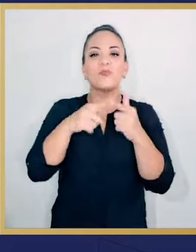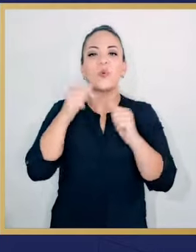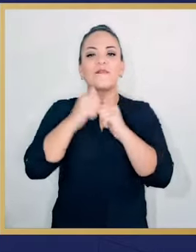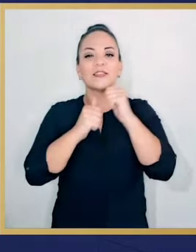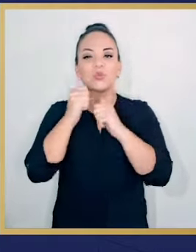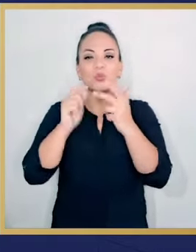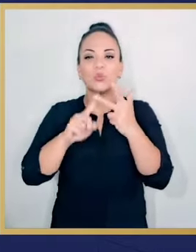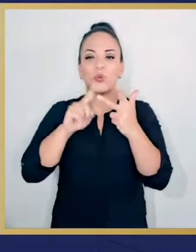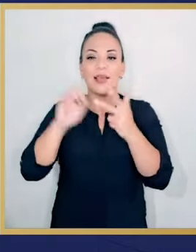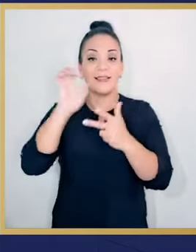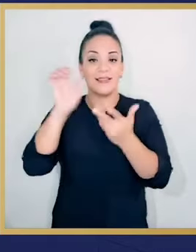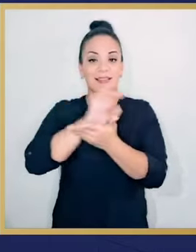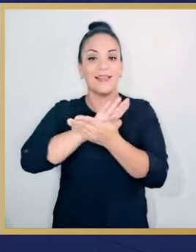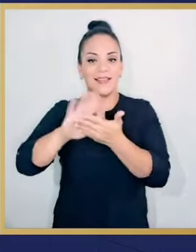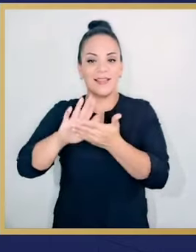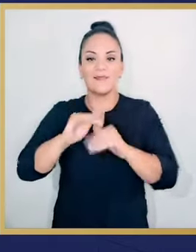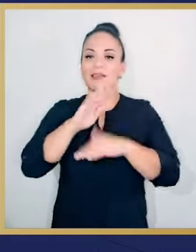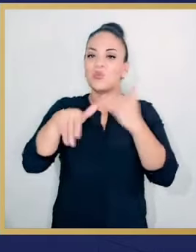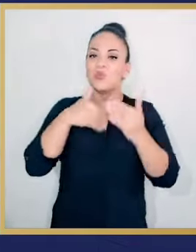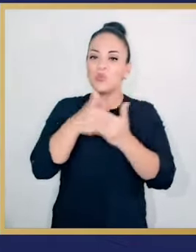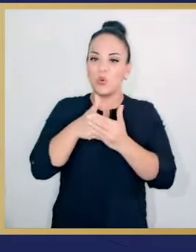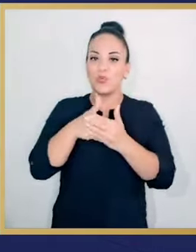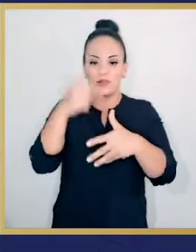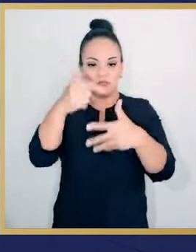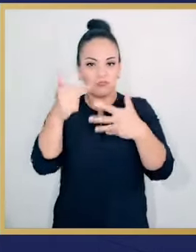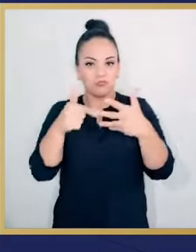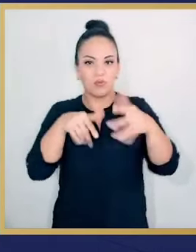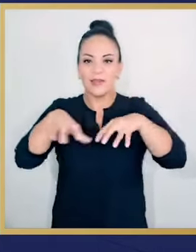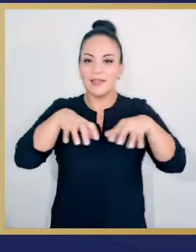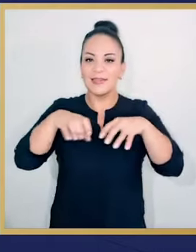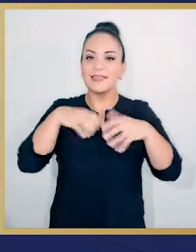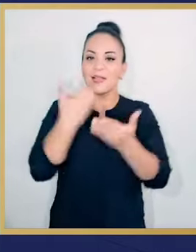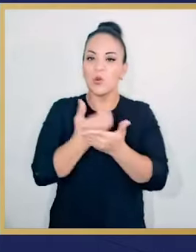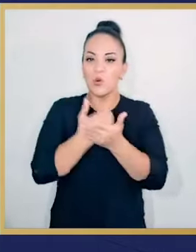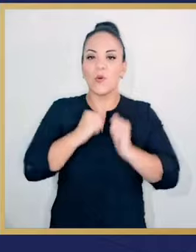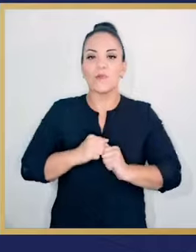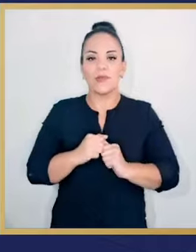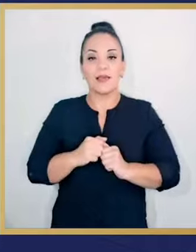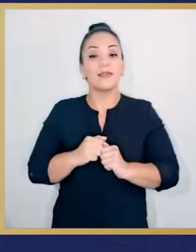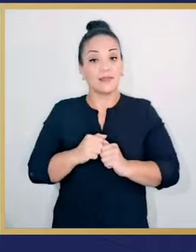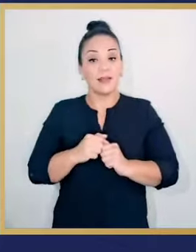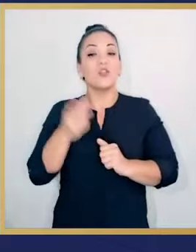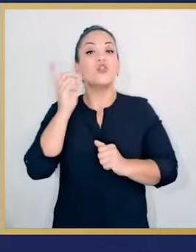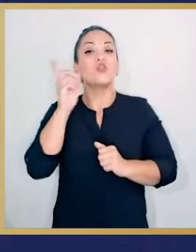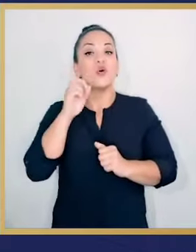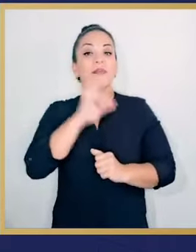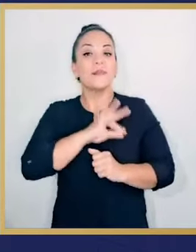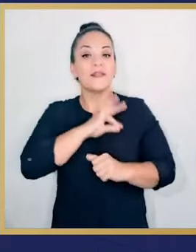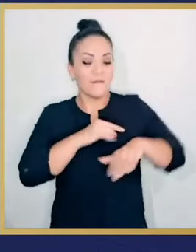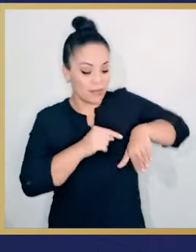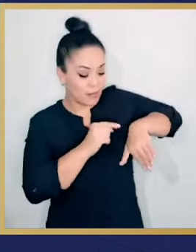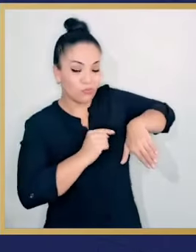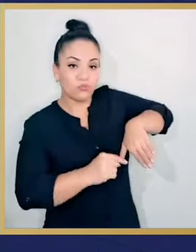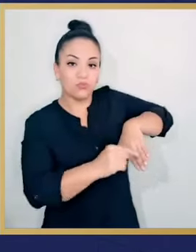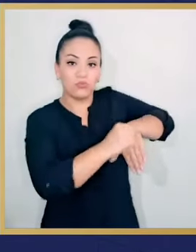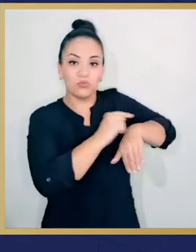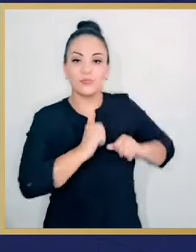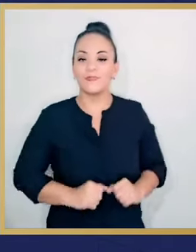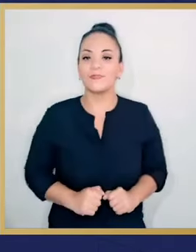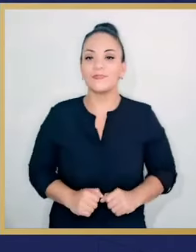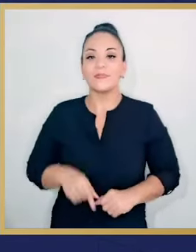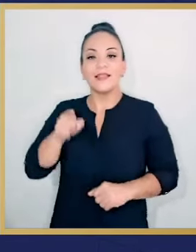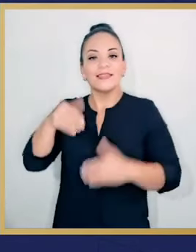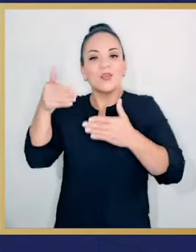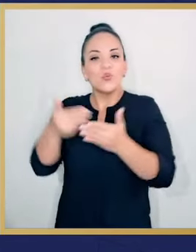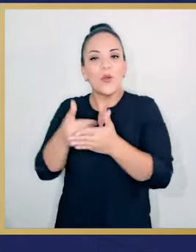en turismo, infraestructura y, muy importante, en energías renovables. Todas estas actividades económicas con potencial fuera de la gama.